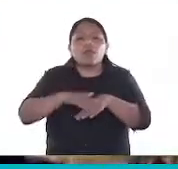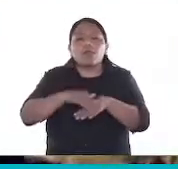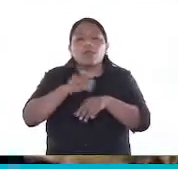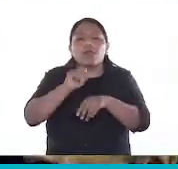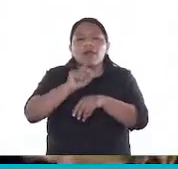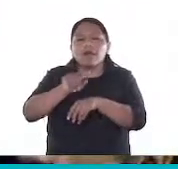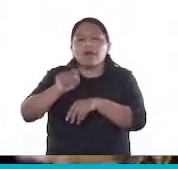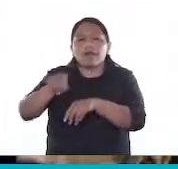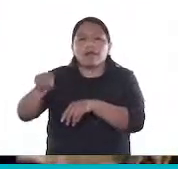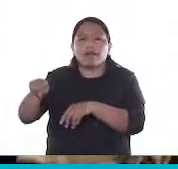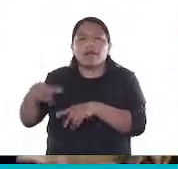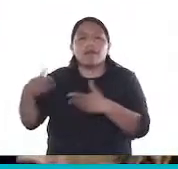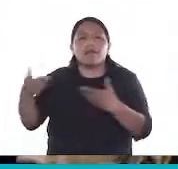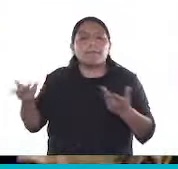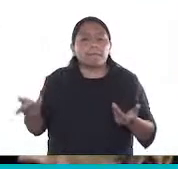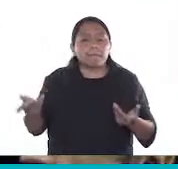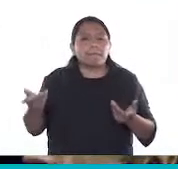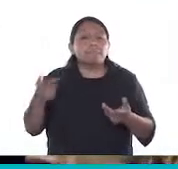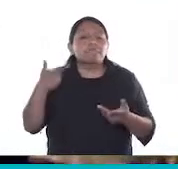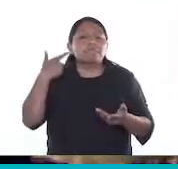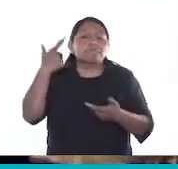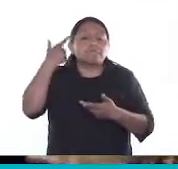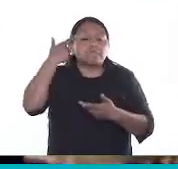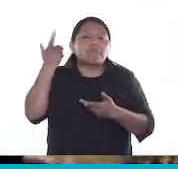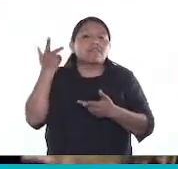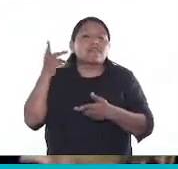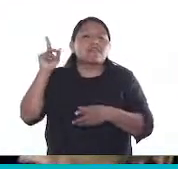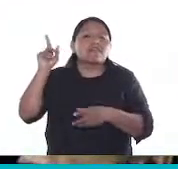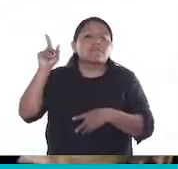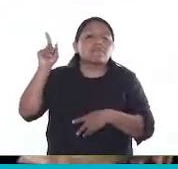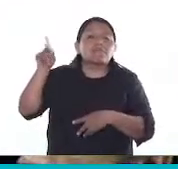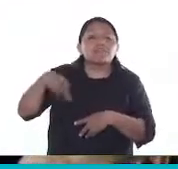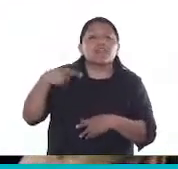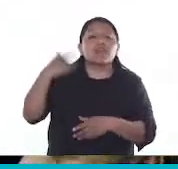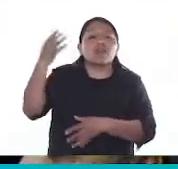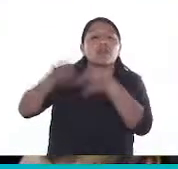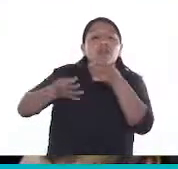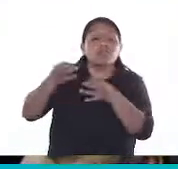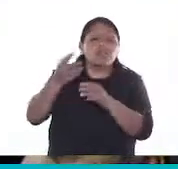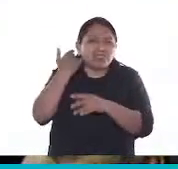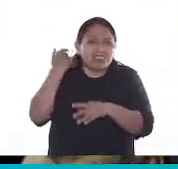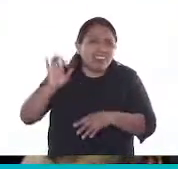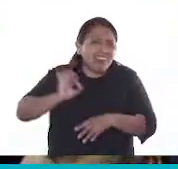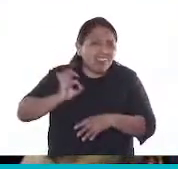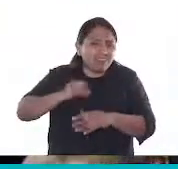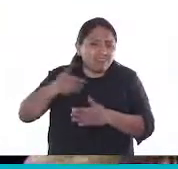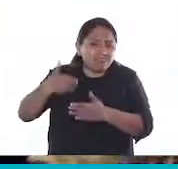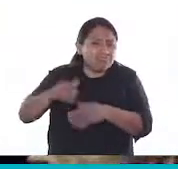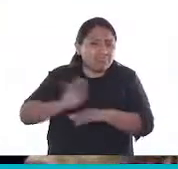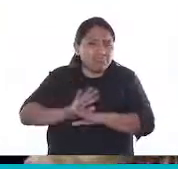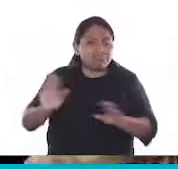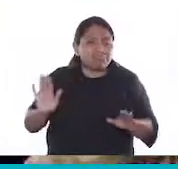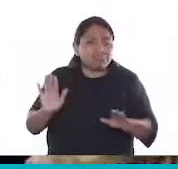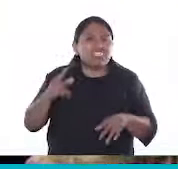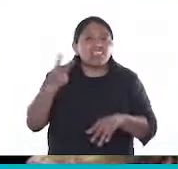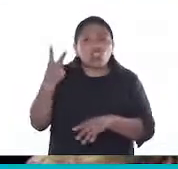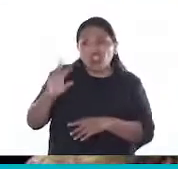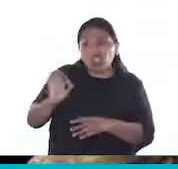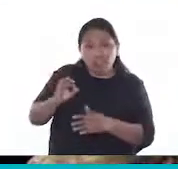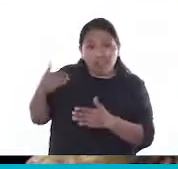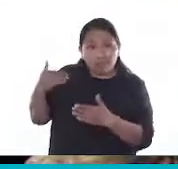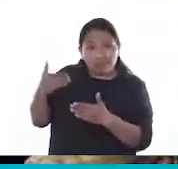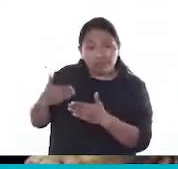plantea que vino de la justicia el tema. Pero ya pasaron dos años, y en estos dos años